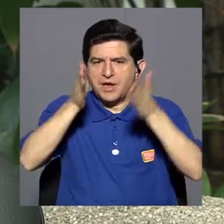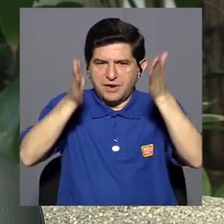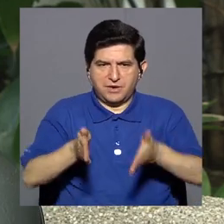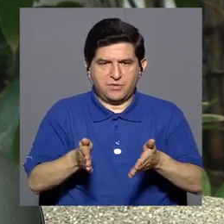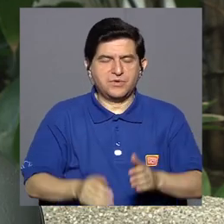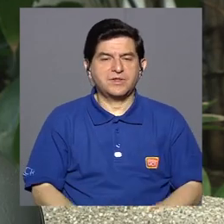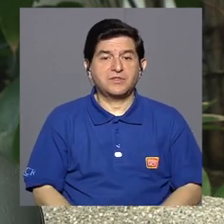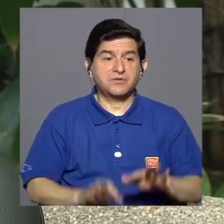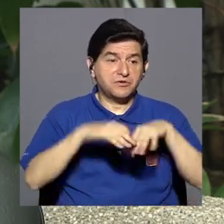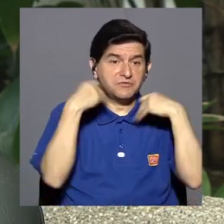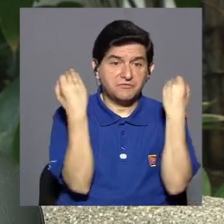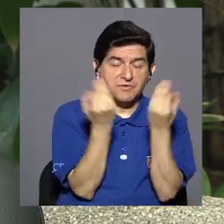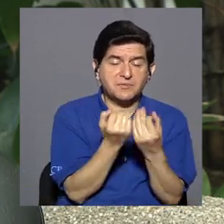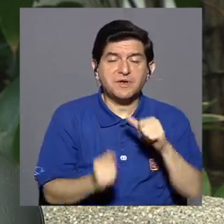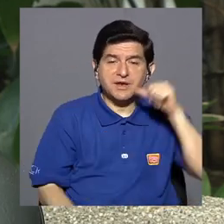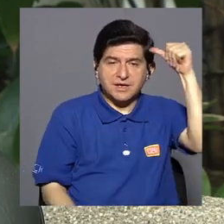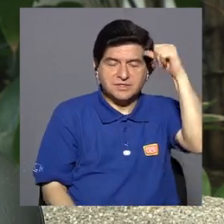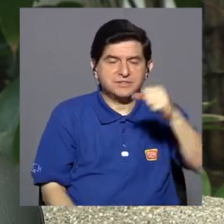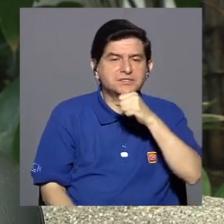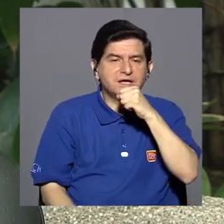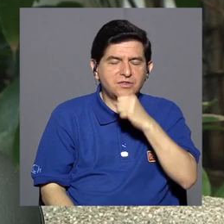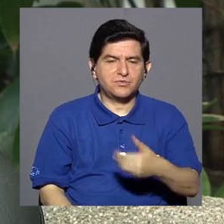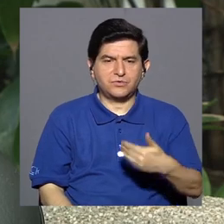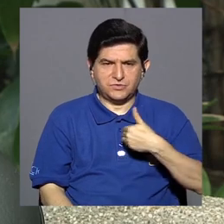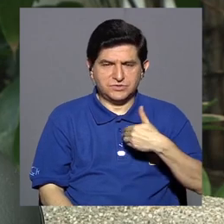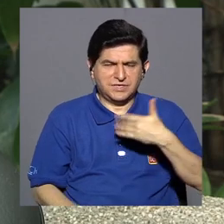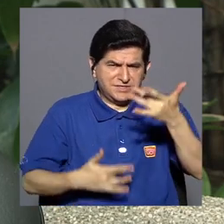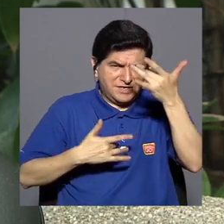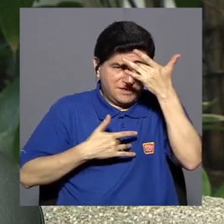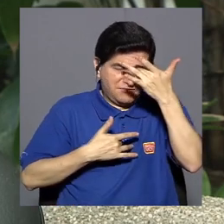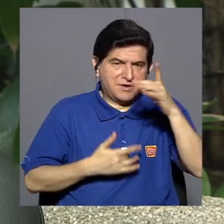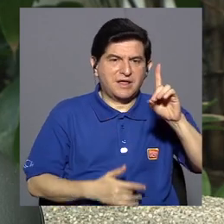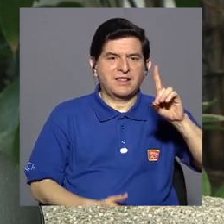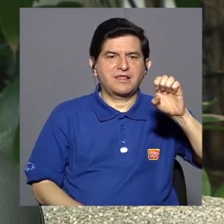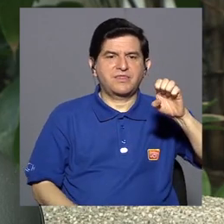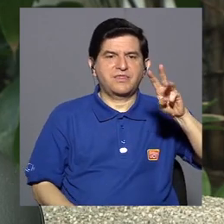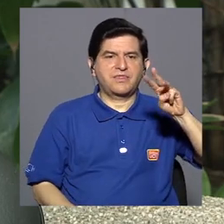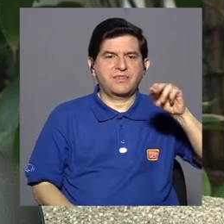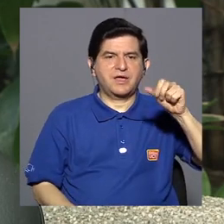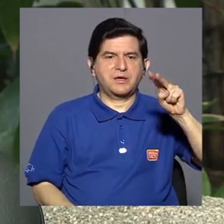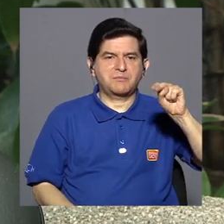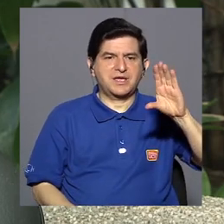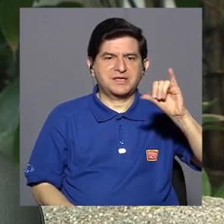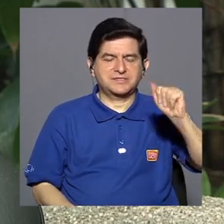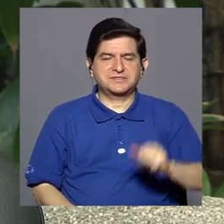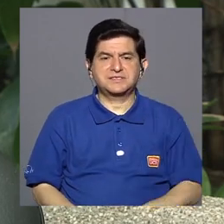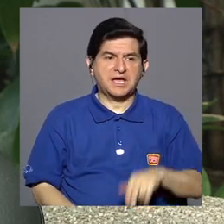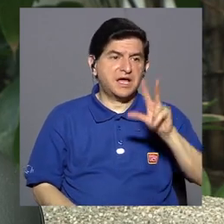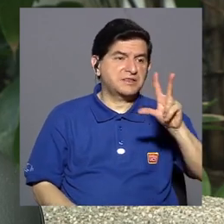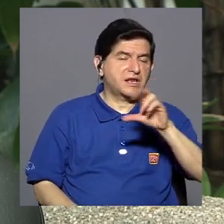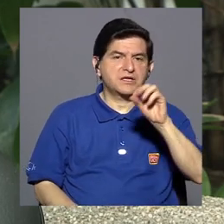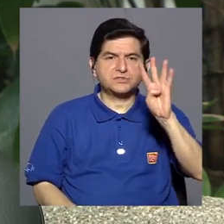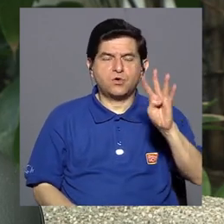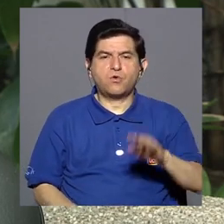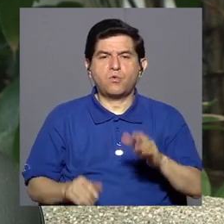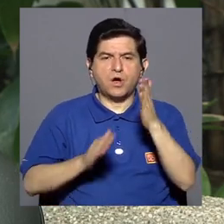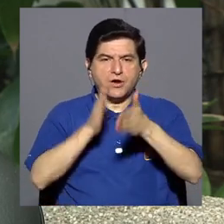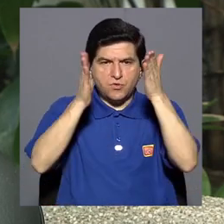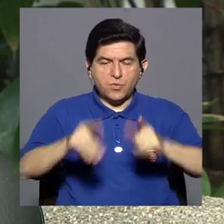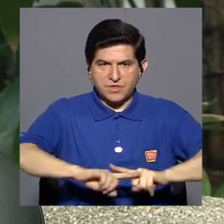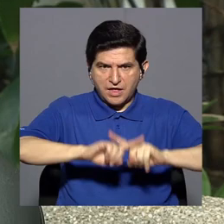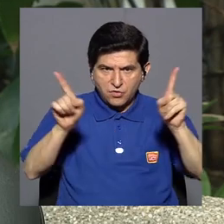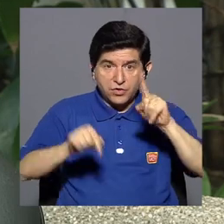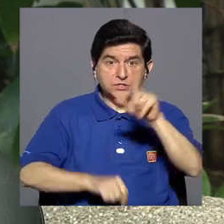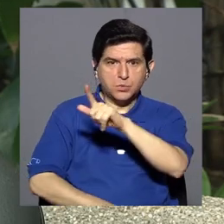familias que a veces un adulto mayor con demencia podría tener en un mes tres o cuatro cuidadores. Esto es